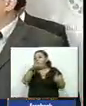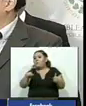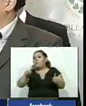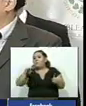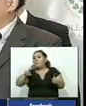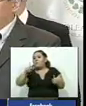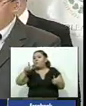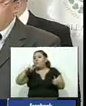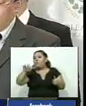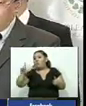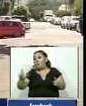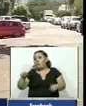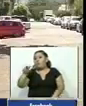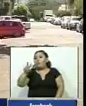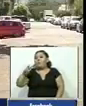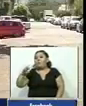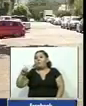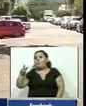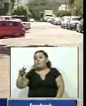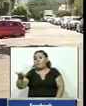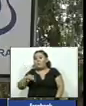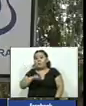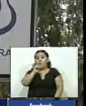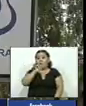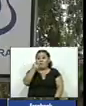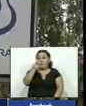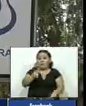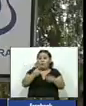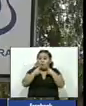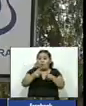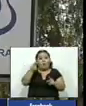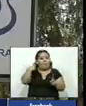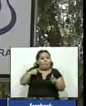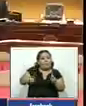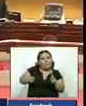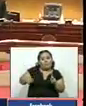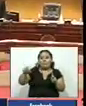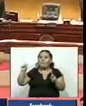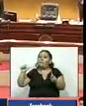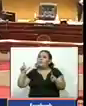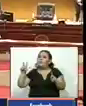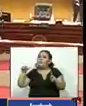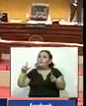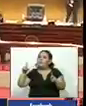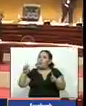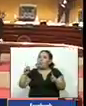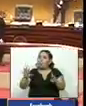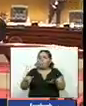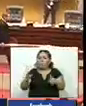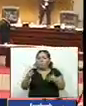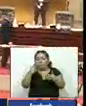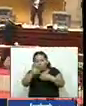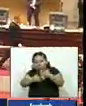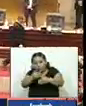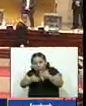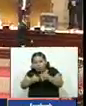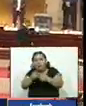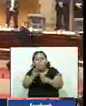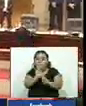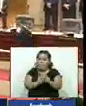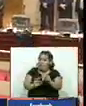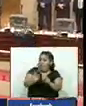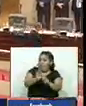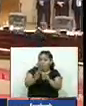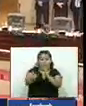julio del 2024 de acuerdo con el demandante el abogado Salvador Enrique Anaya no existió deliberación sobre el mérito idoneidad